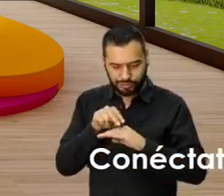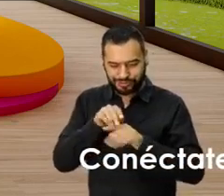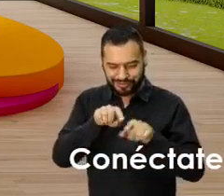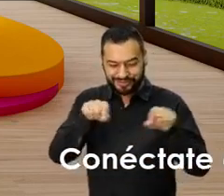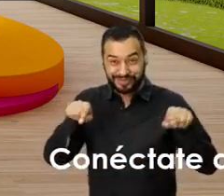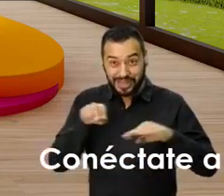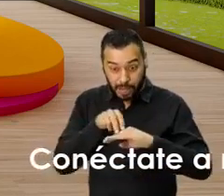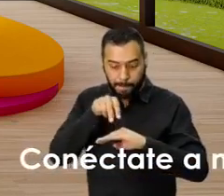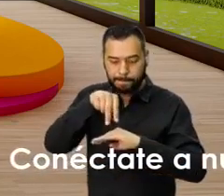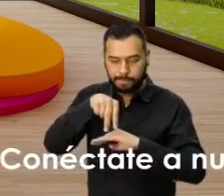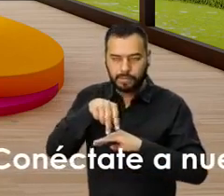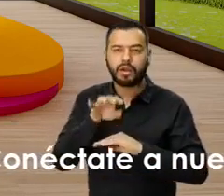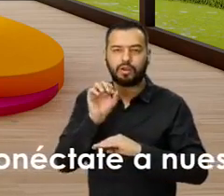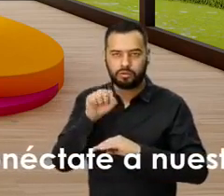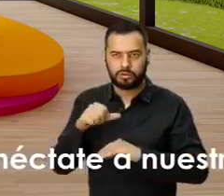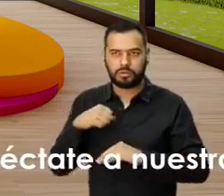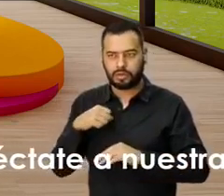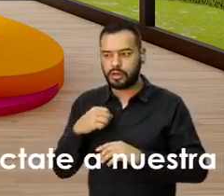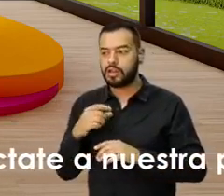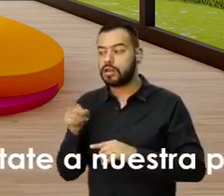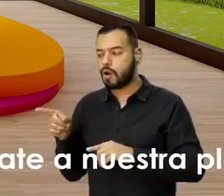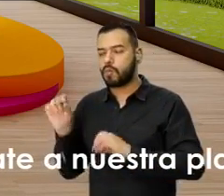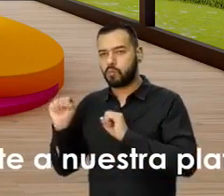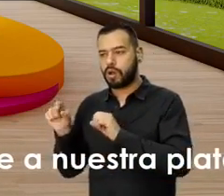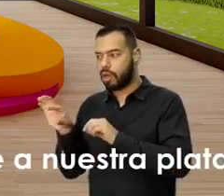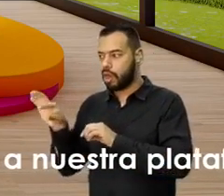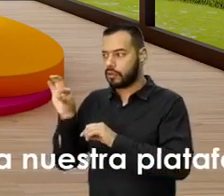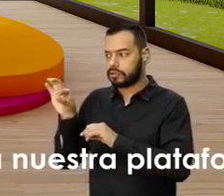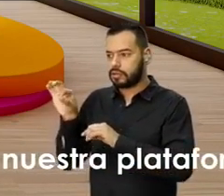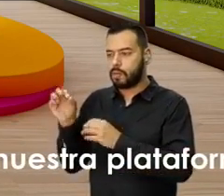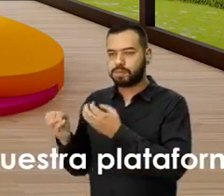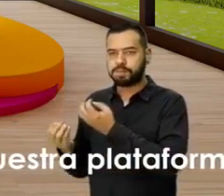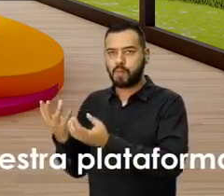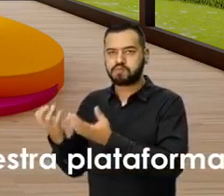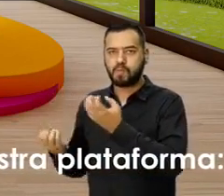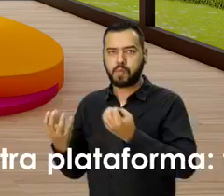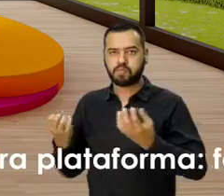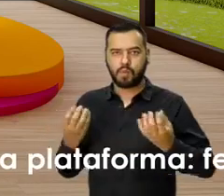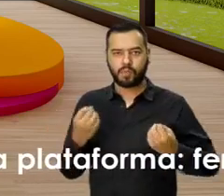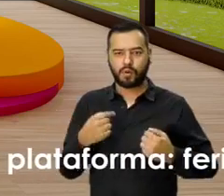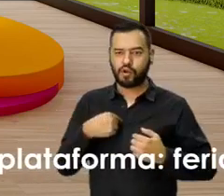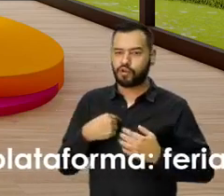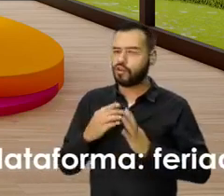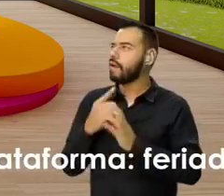tienen el balcón, y la opción de poner el jacuzzi, eso me encanta, yo estoy,